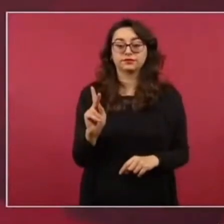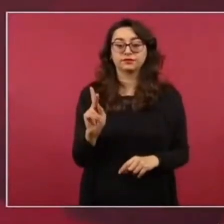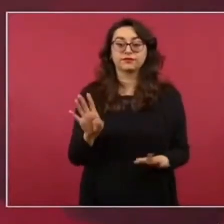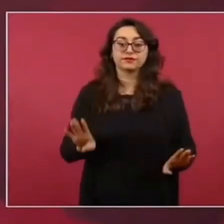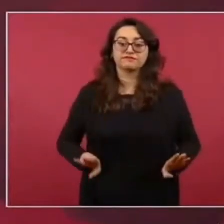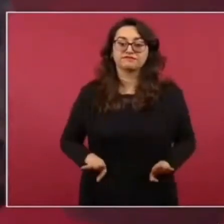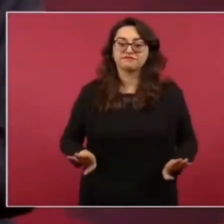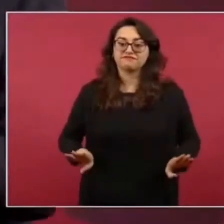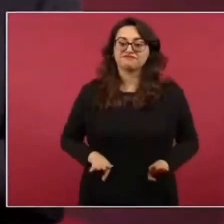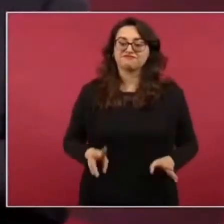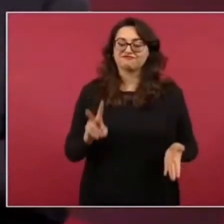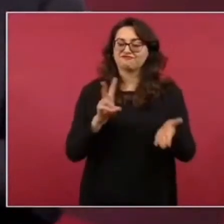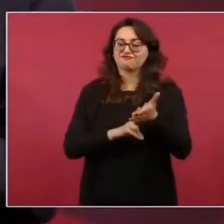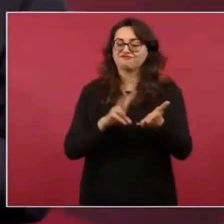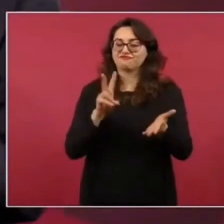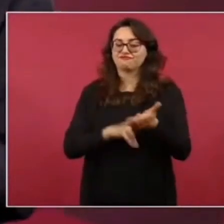valores.